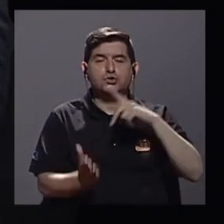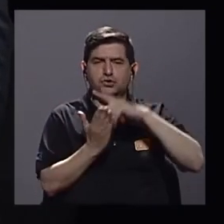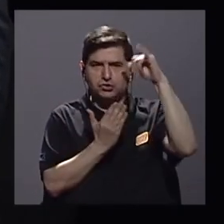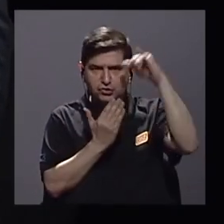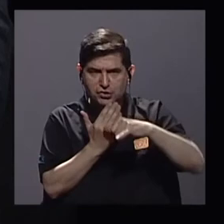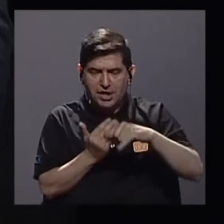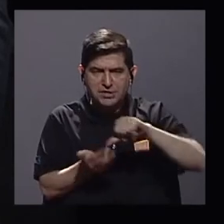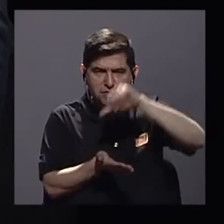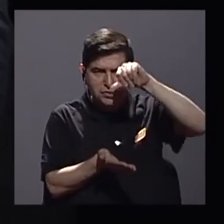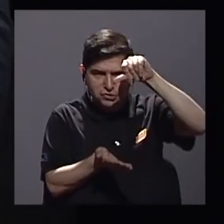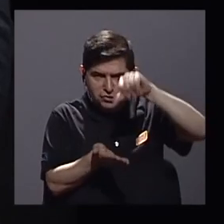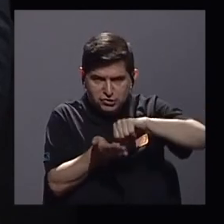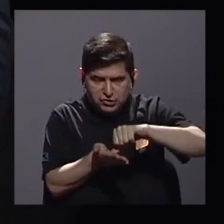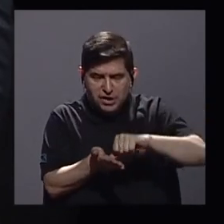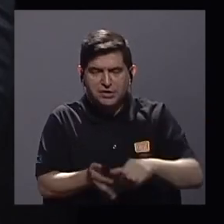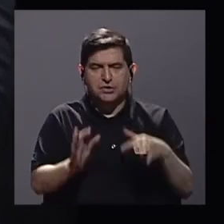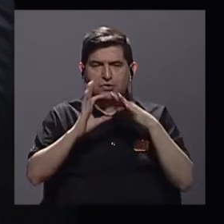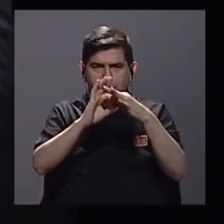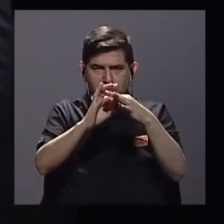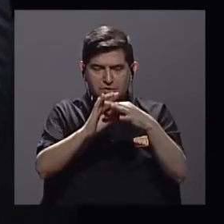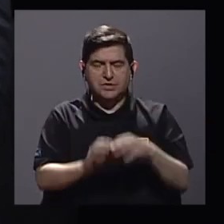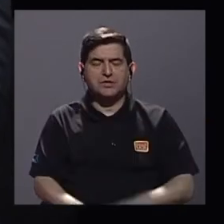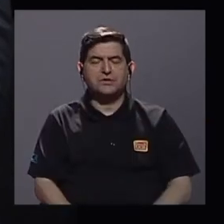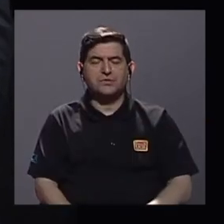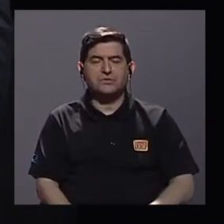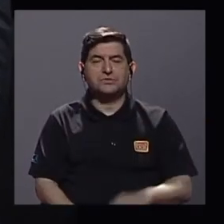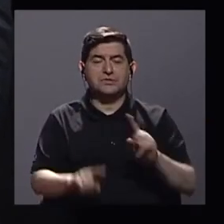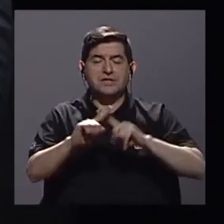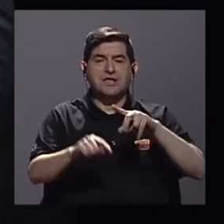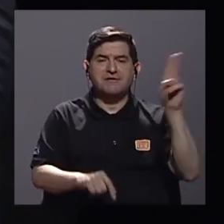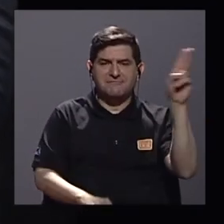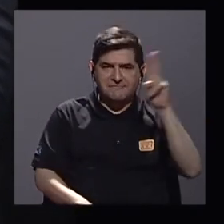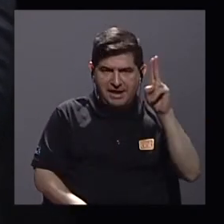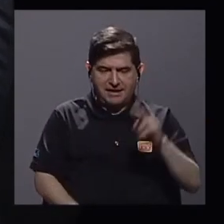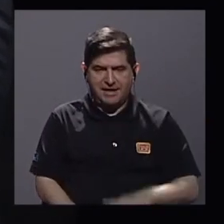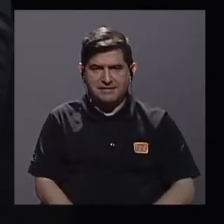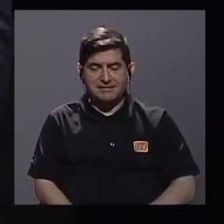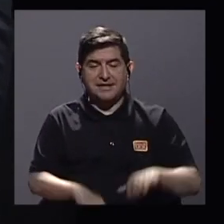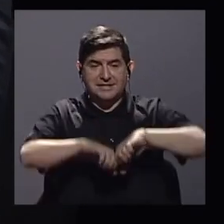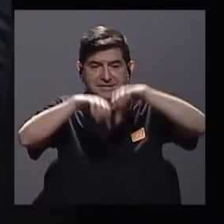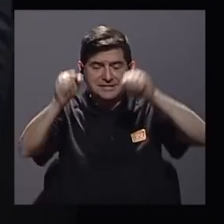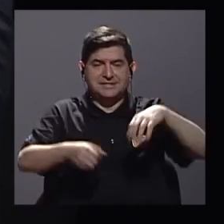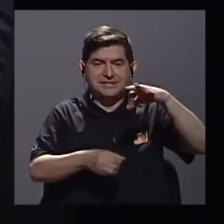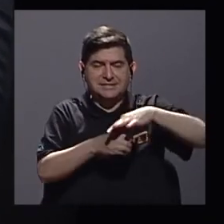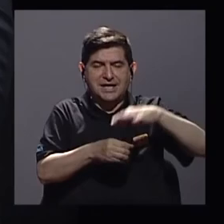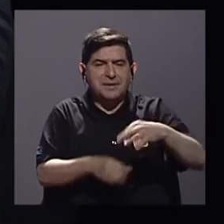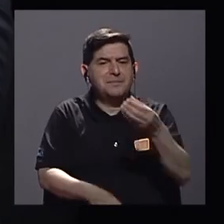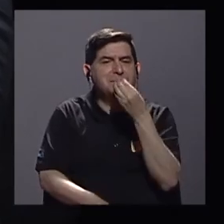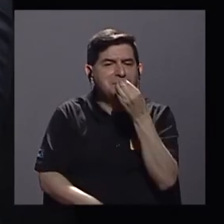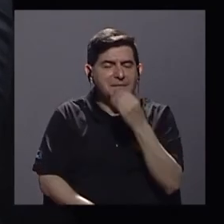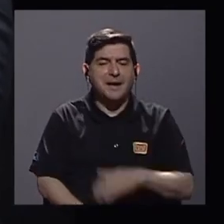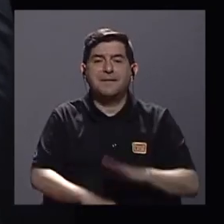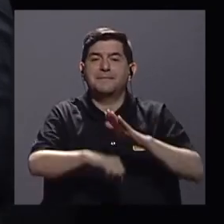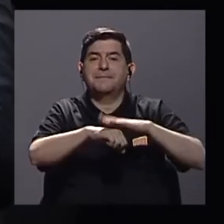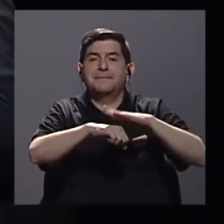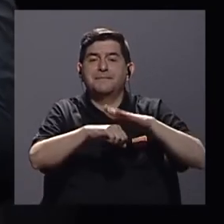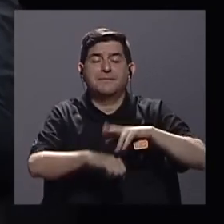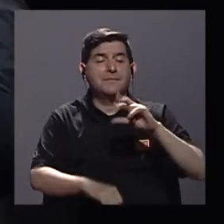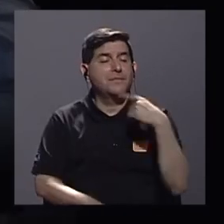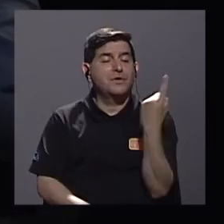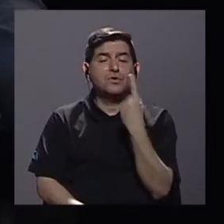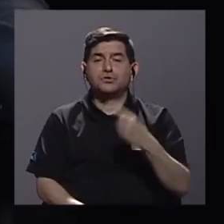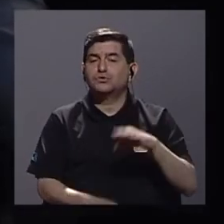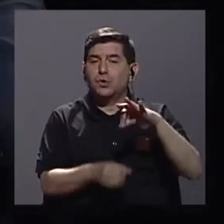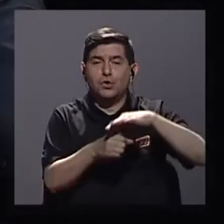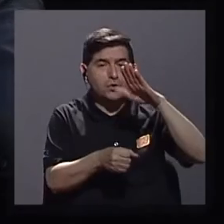centros y propiamente unidades que desde este sistema agroalimentario hacen posible no solamente